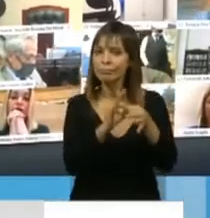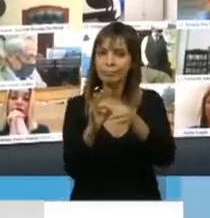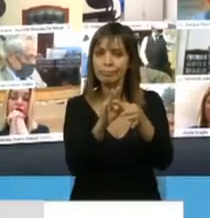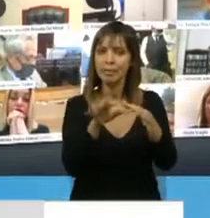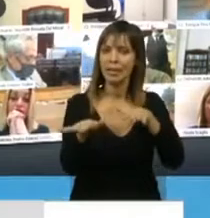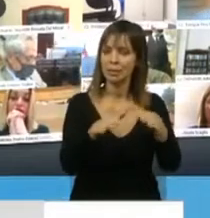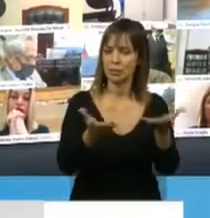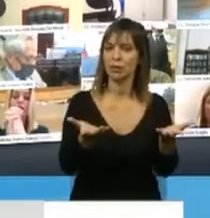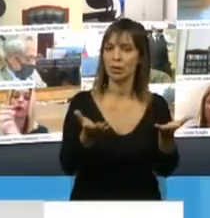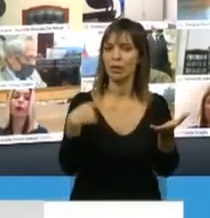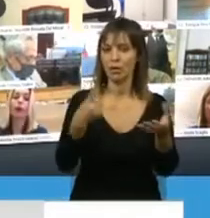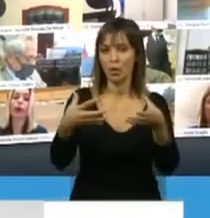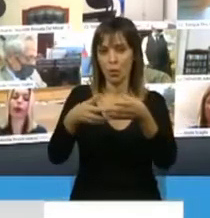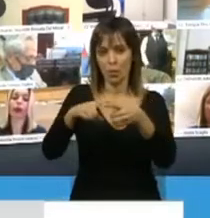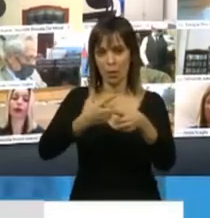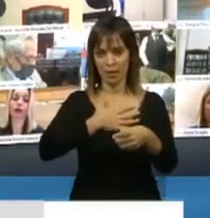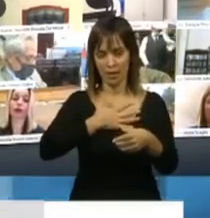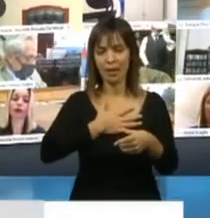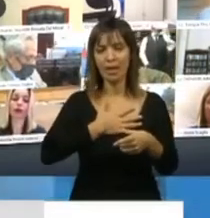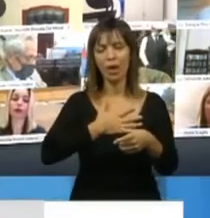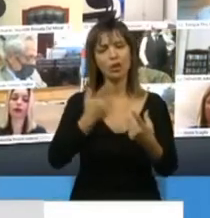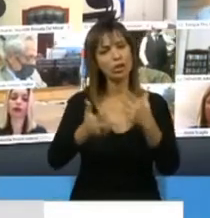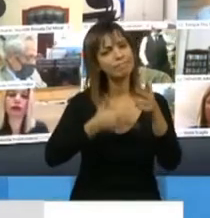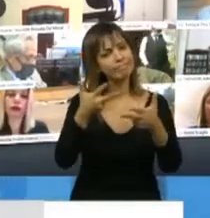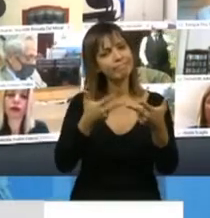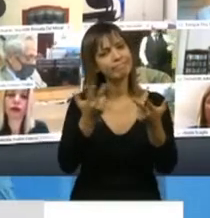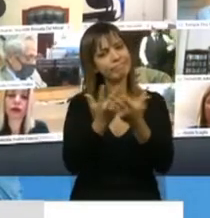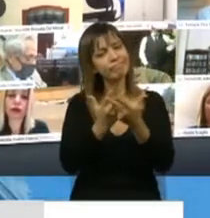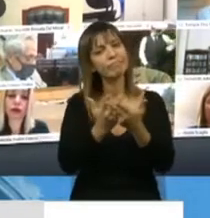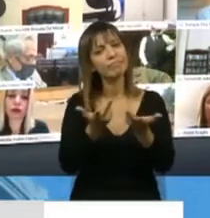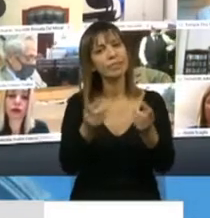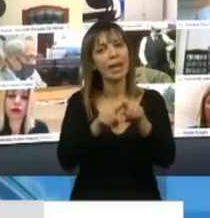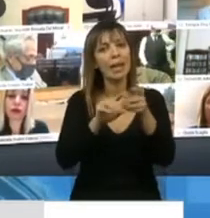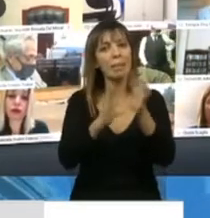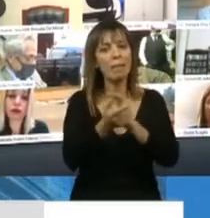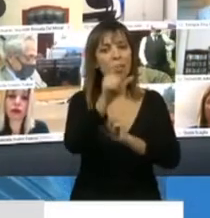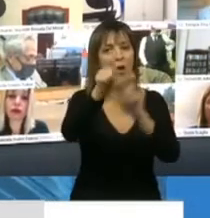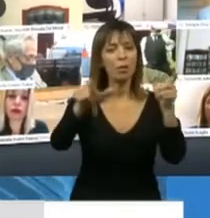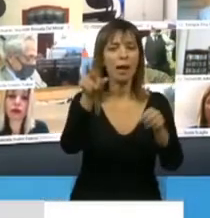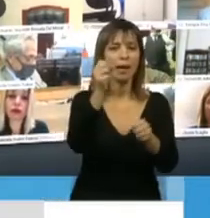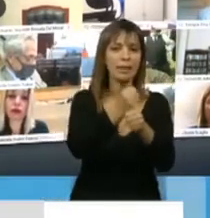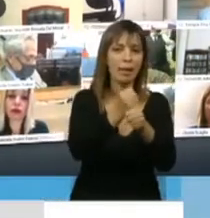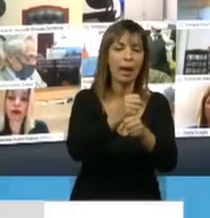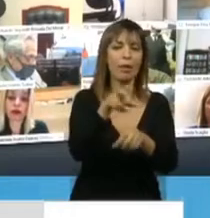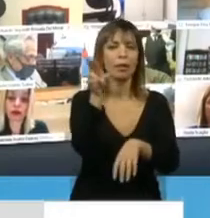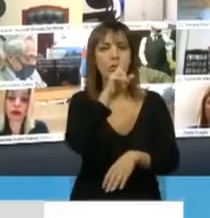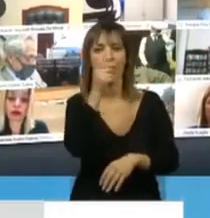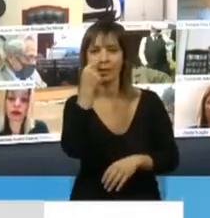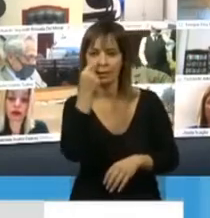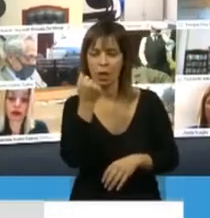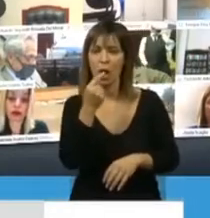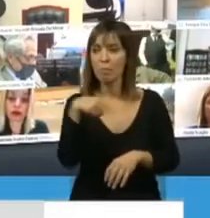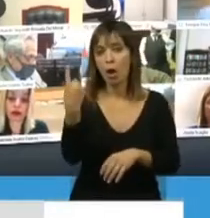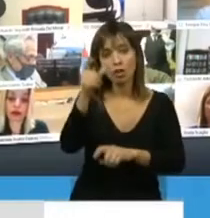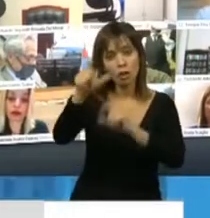Desde nuestro bloque de hecho planteábamos que así como los trabajadores y trabajadoras de la salud como tantos otros